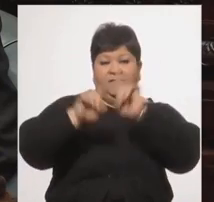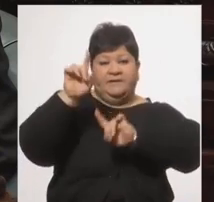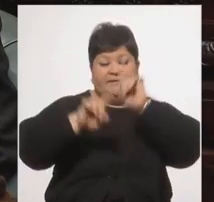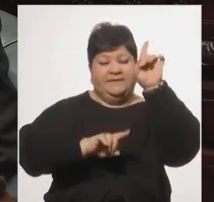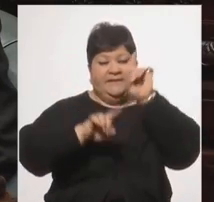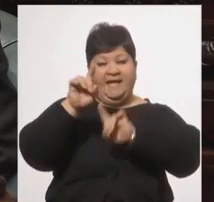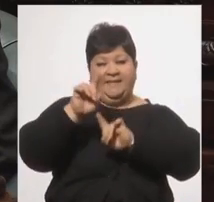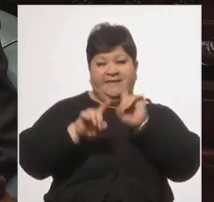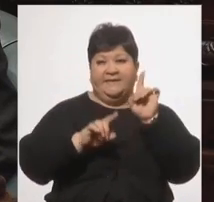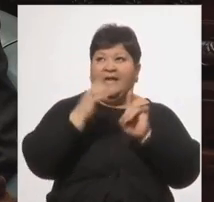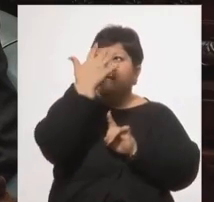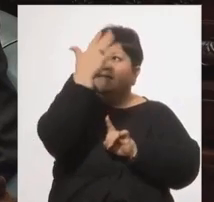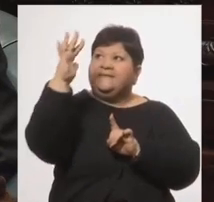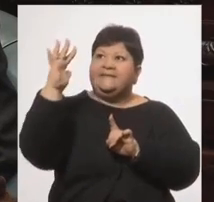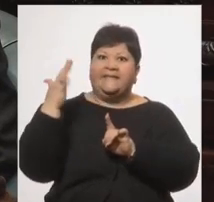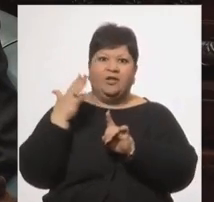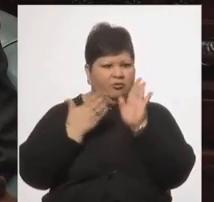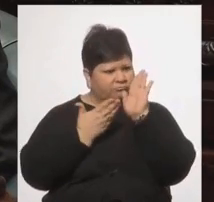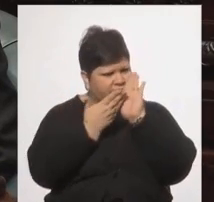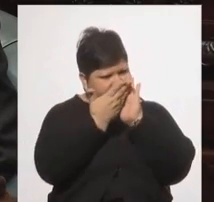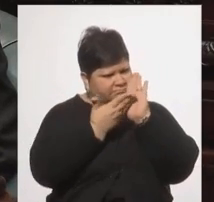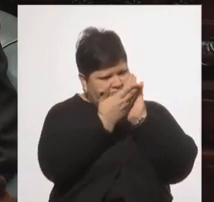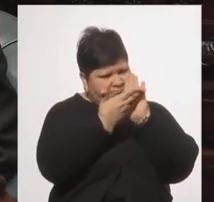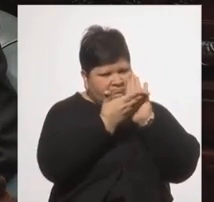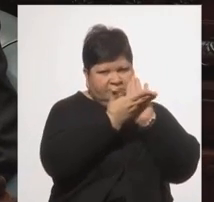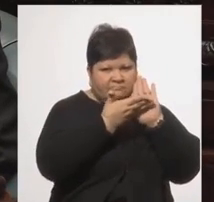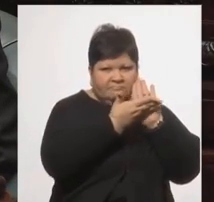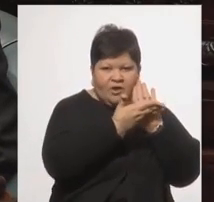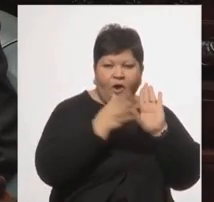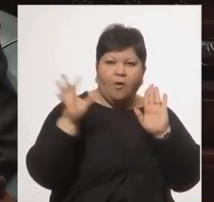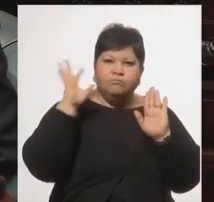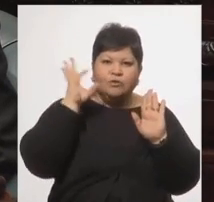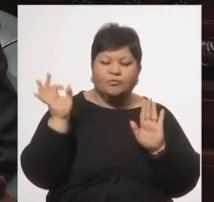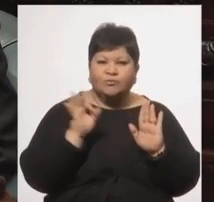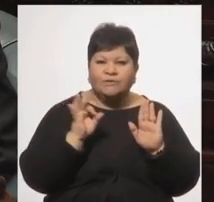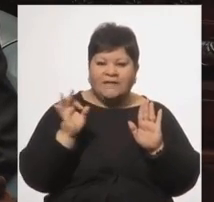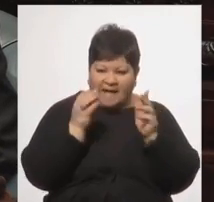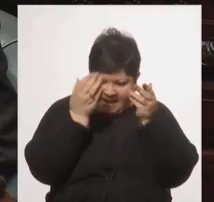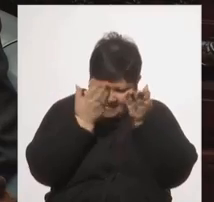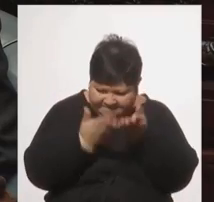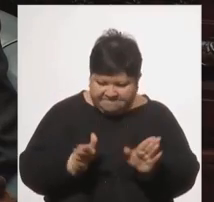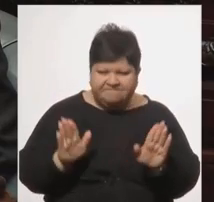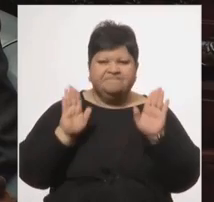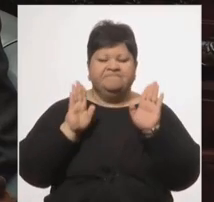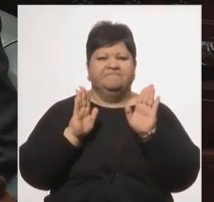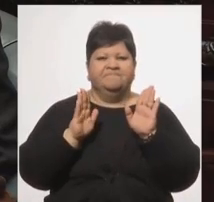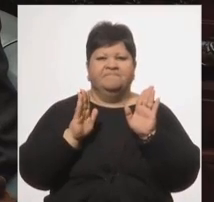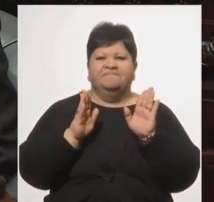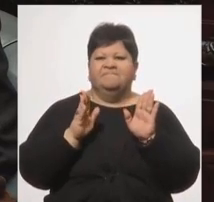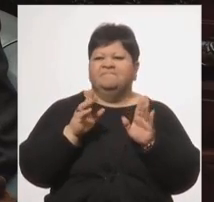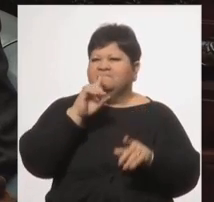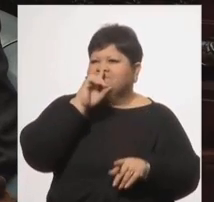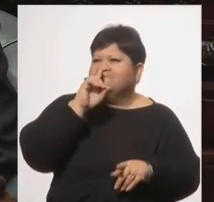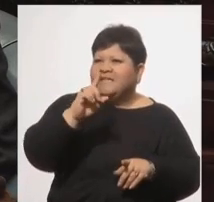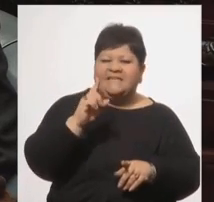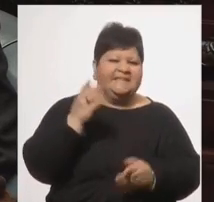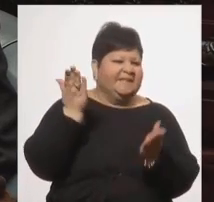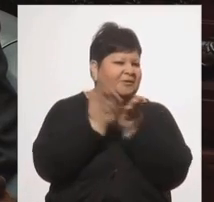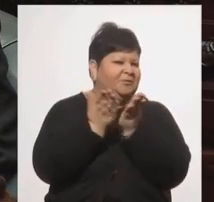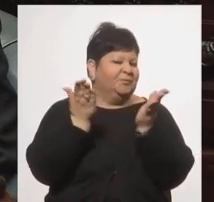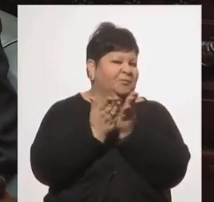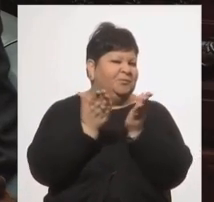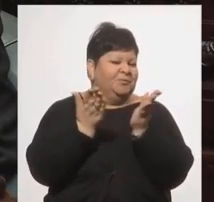profundo abrió oportunidades incorporó miles de estudiantes que son hoy primera